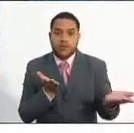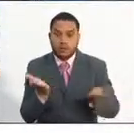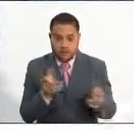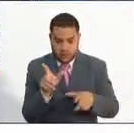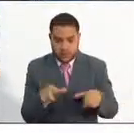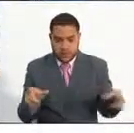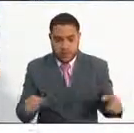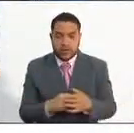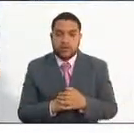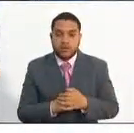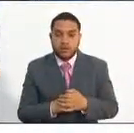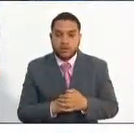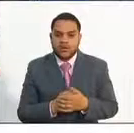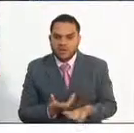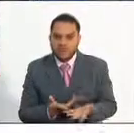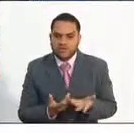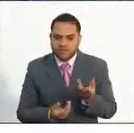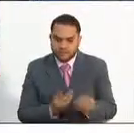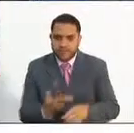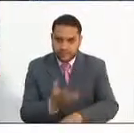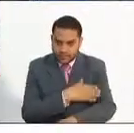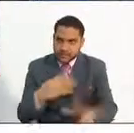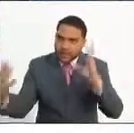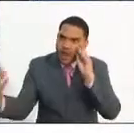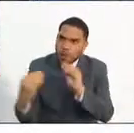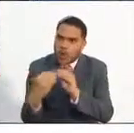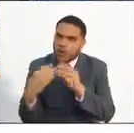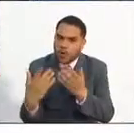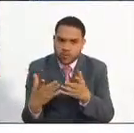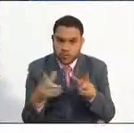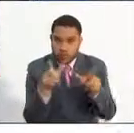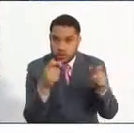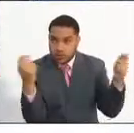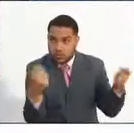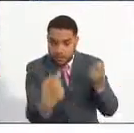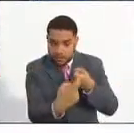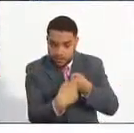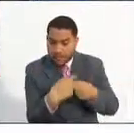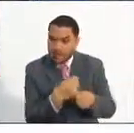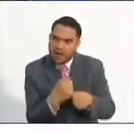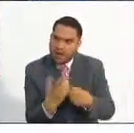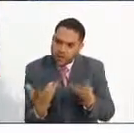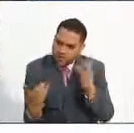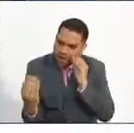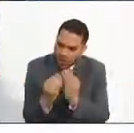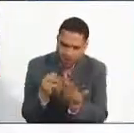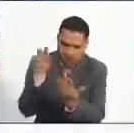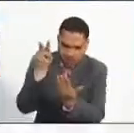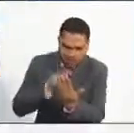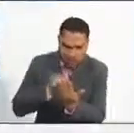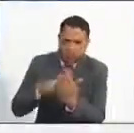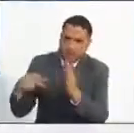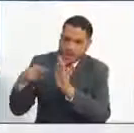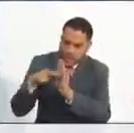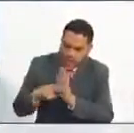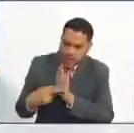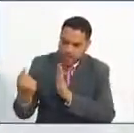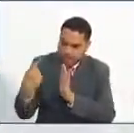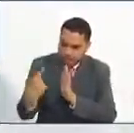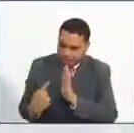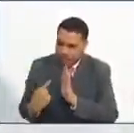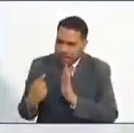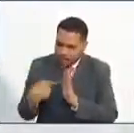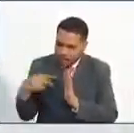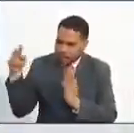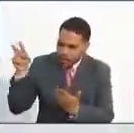es que conozca el acuerdo de convocatoria porque en este acuerdo están señaladas todas las reglas que rigen el concurso.